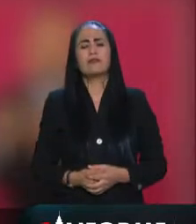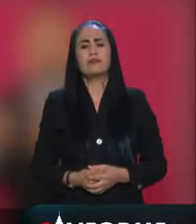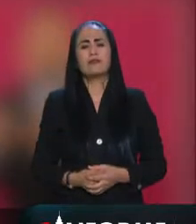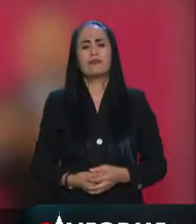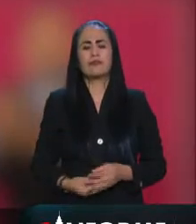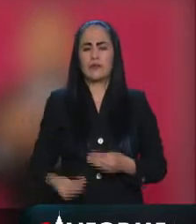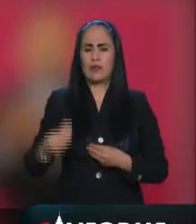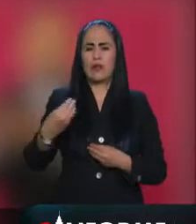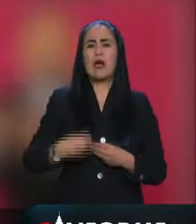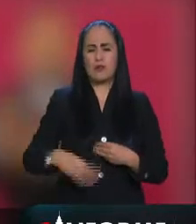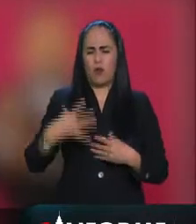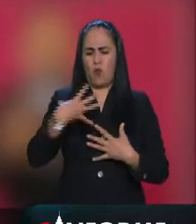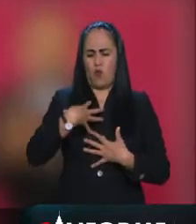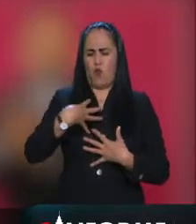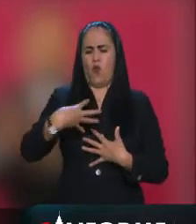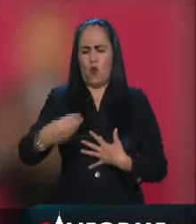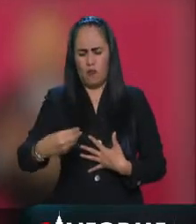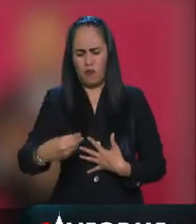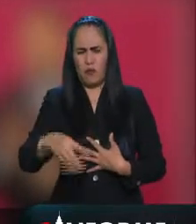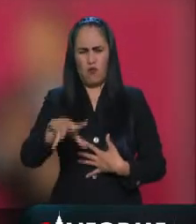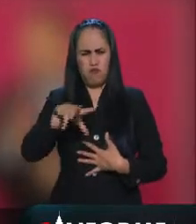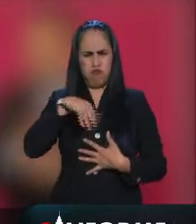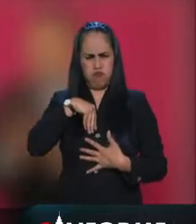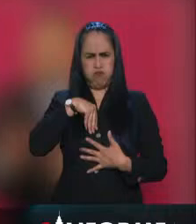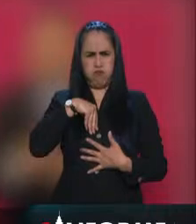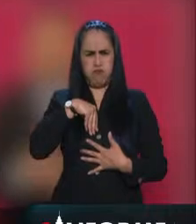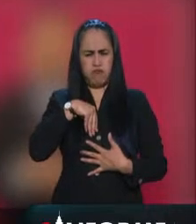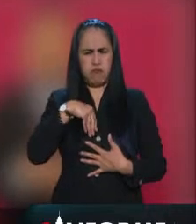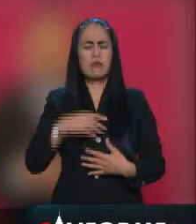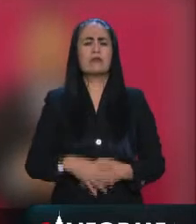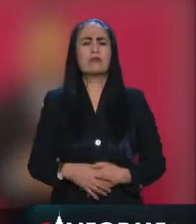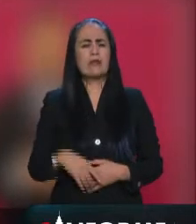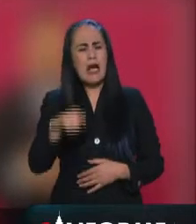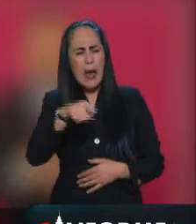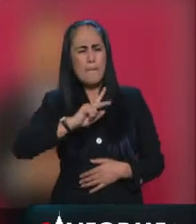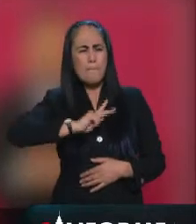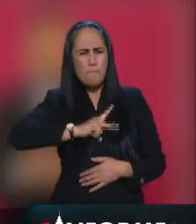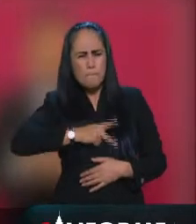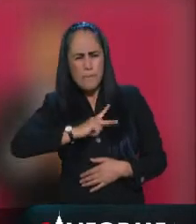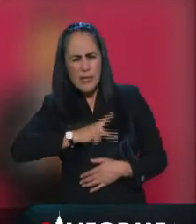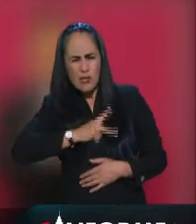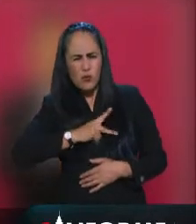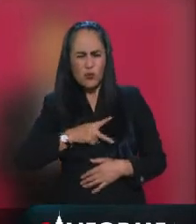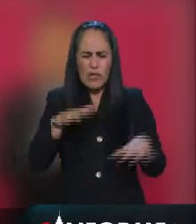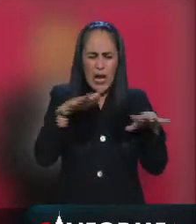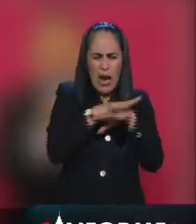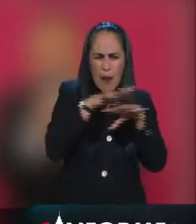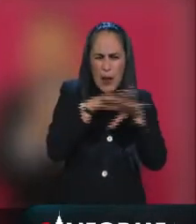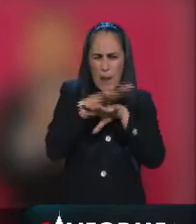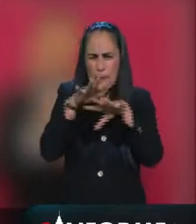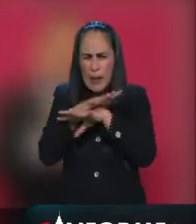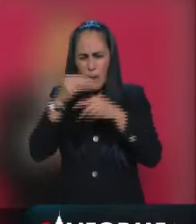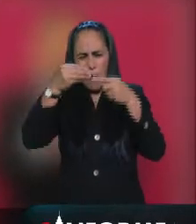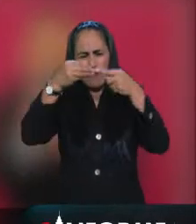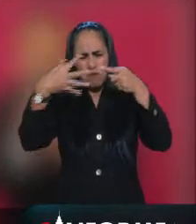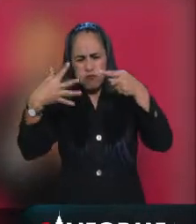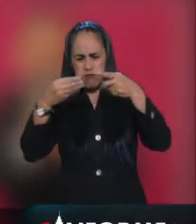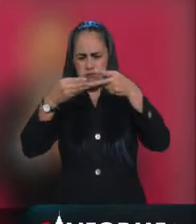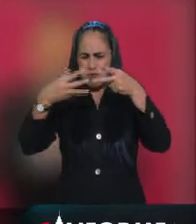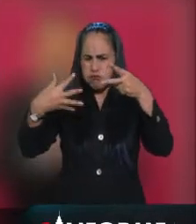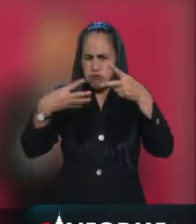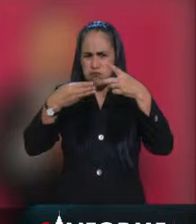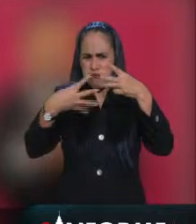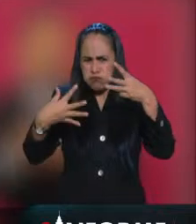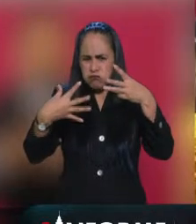en ese sentido, en esta búsqueda expresa esas variantes y se demuestra en uno de estos